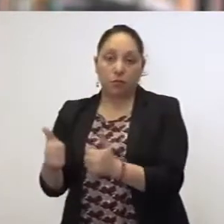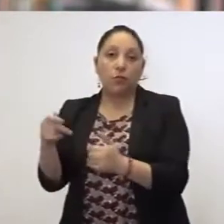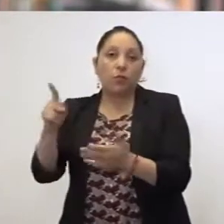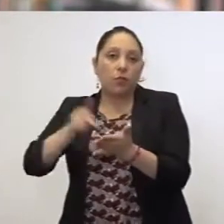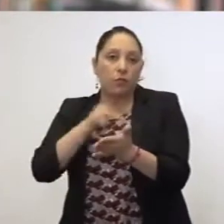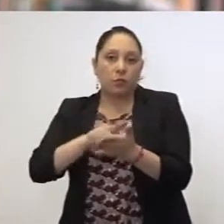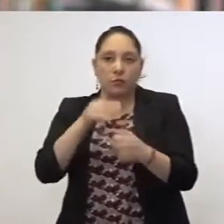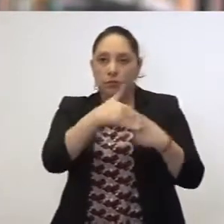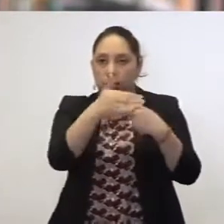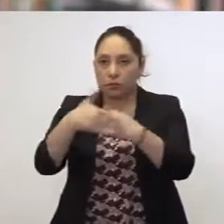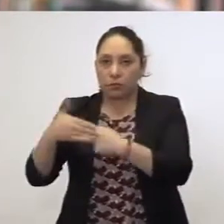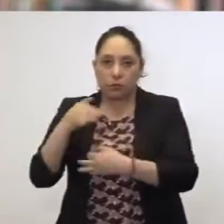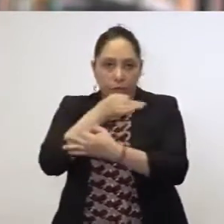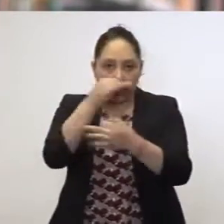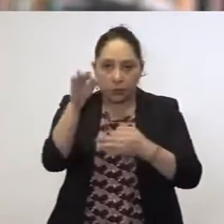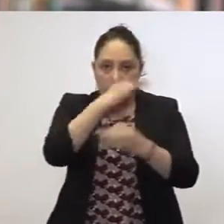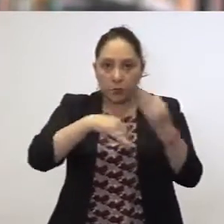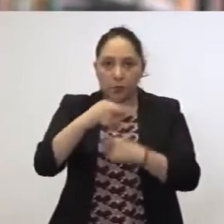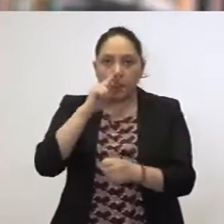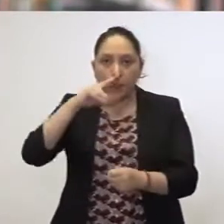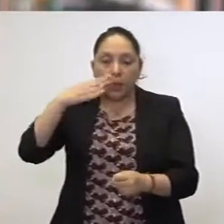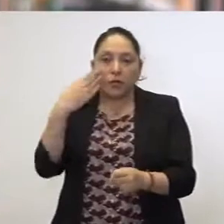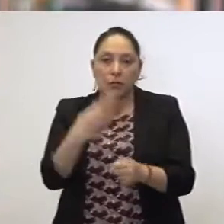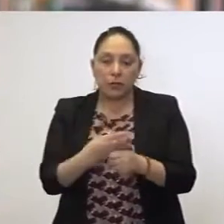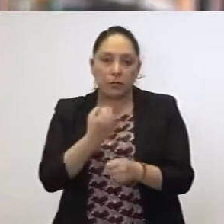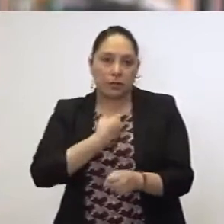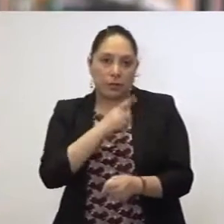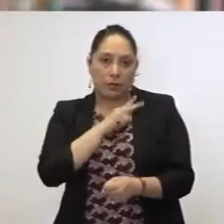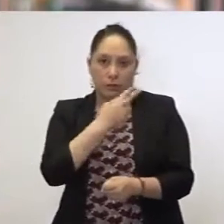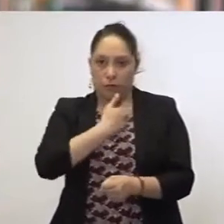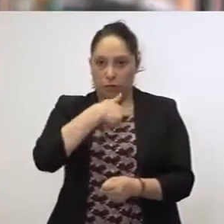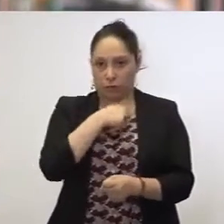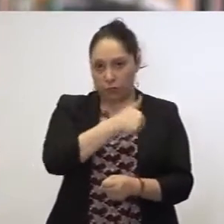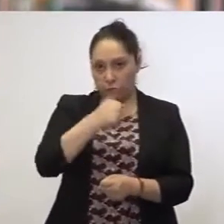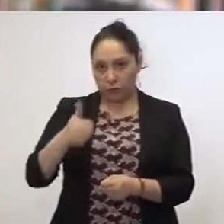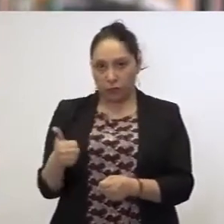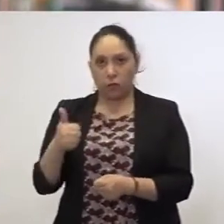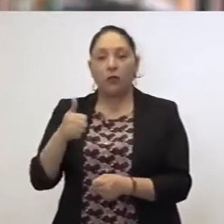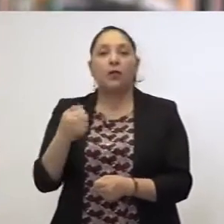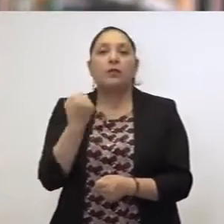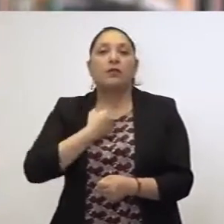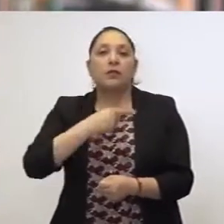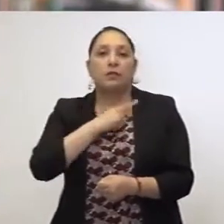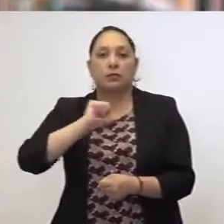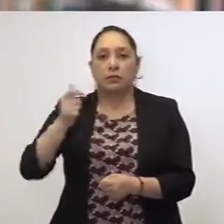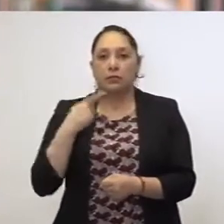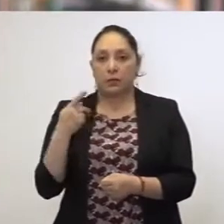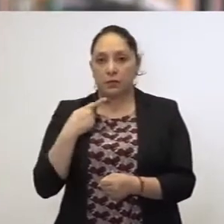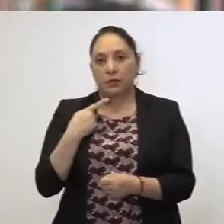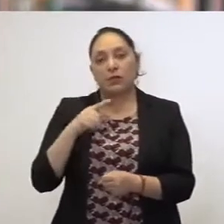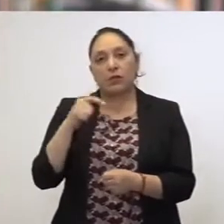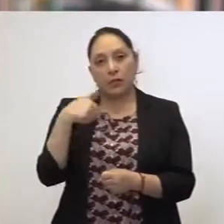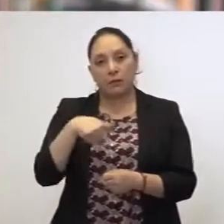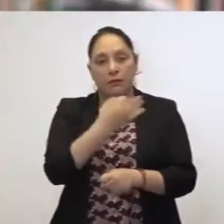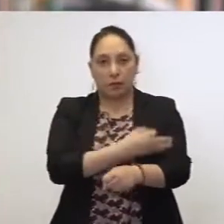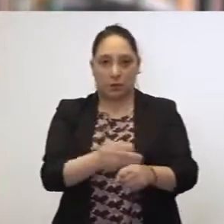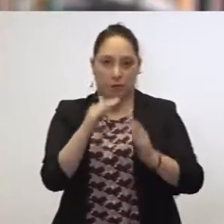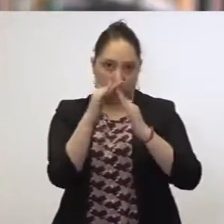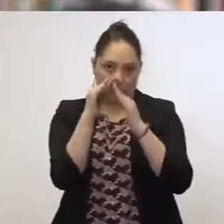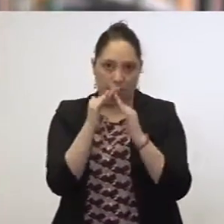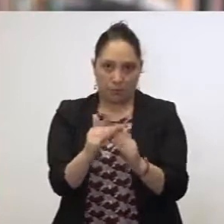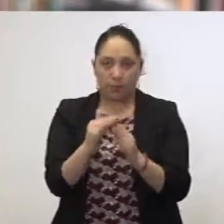hacer un llamado a hacernos responsables de nuestra salud, la salud de los demás y a cuidarnos en familia.